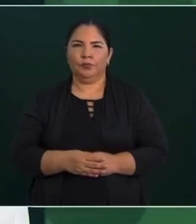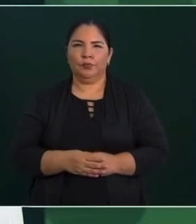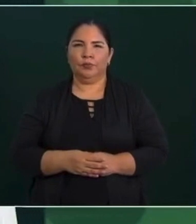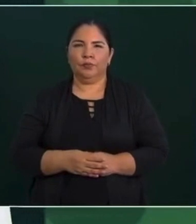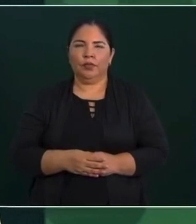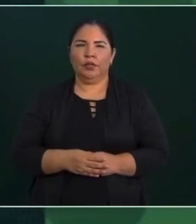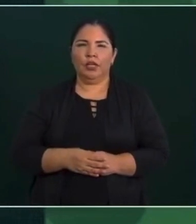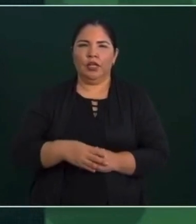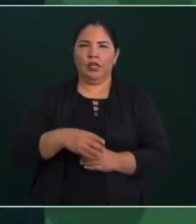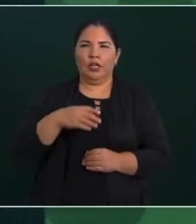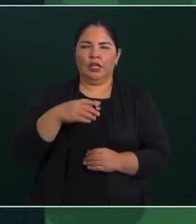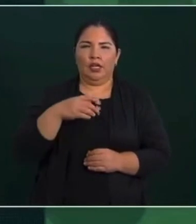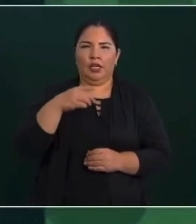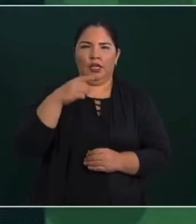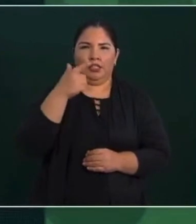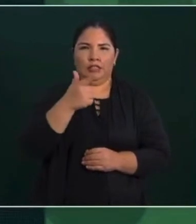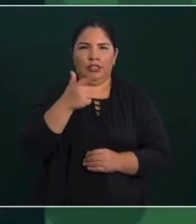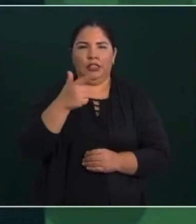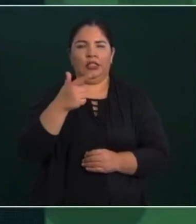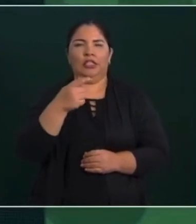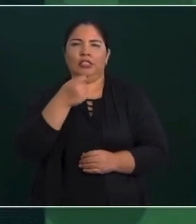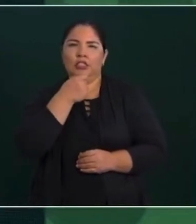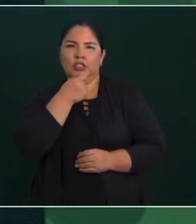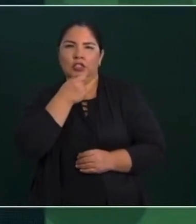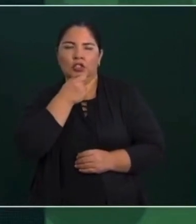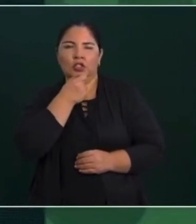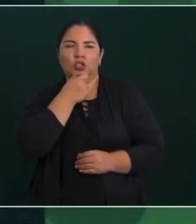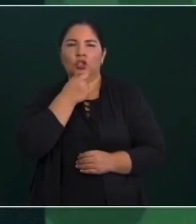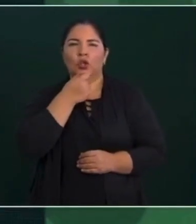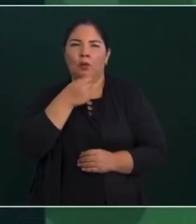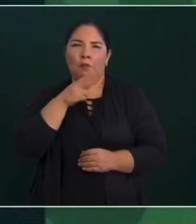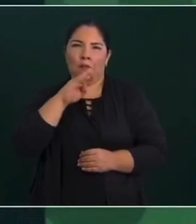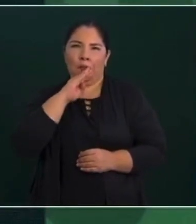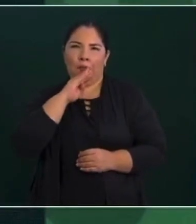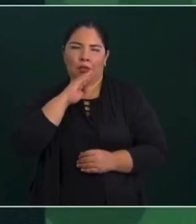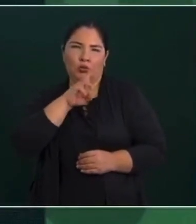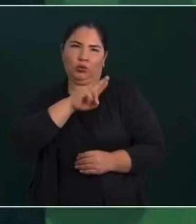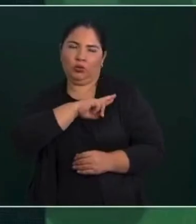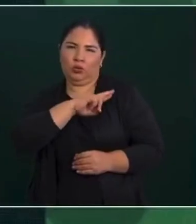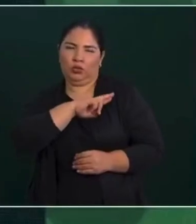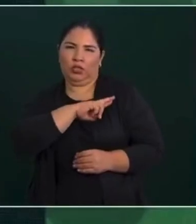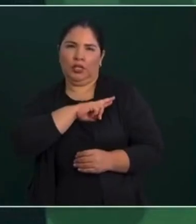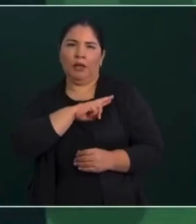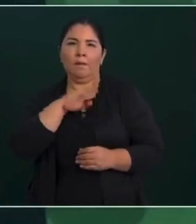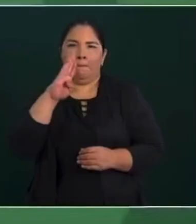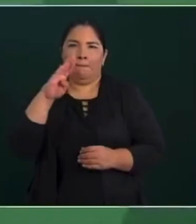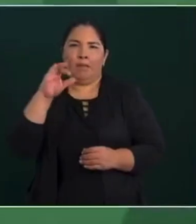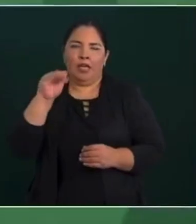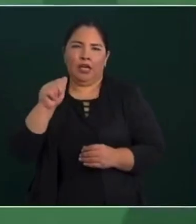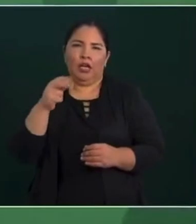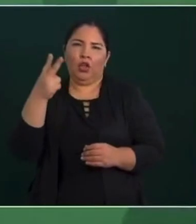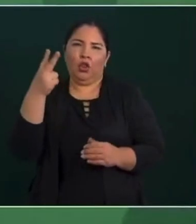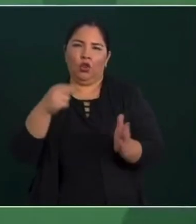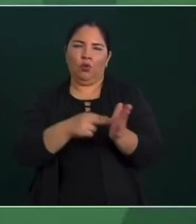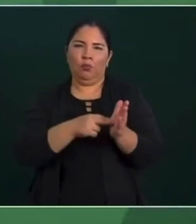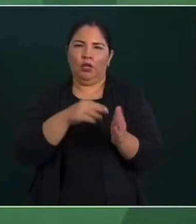Siete niñas y niñas de madres solteras tienen también su beca y dos mil